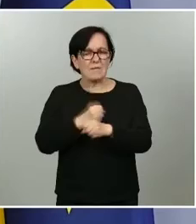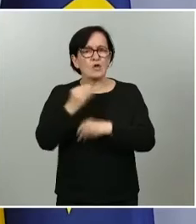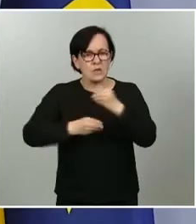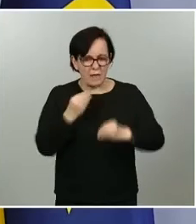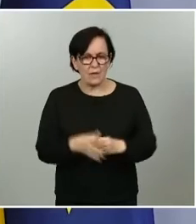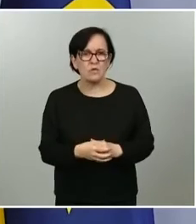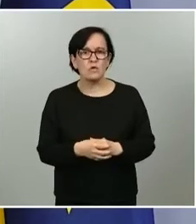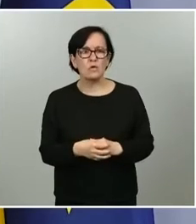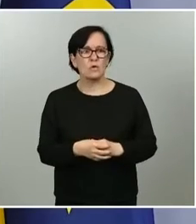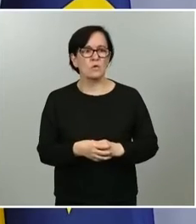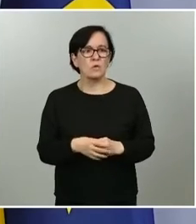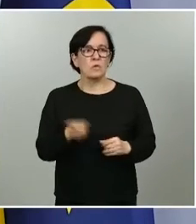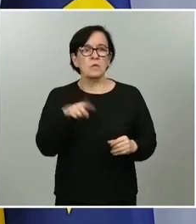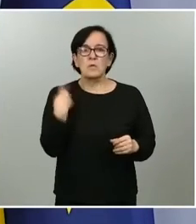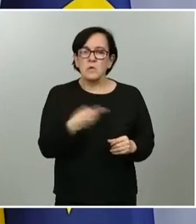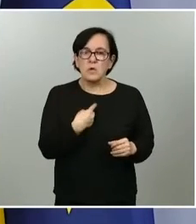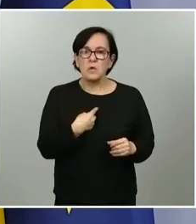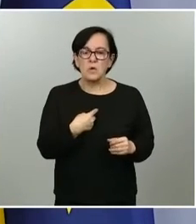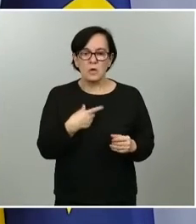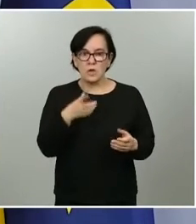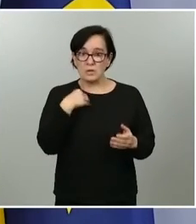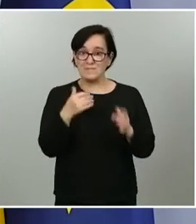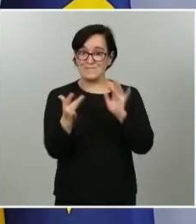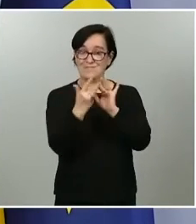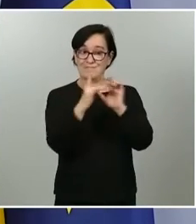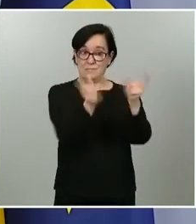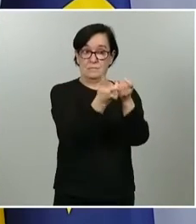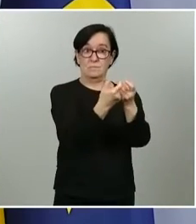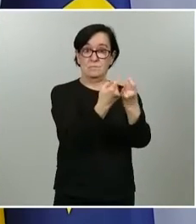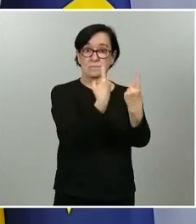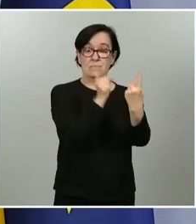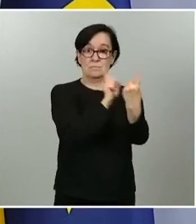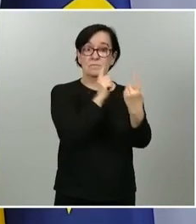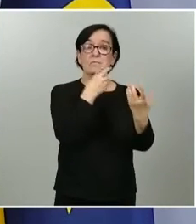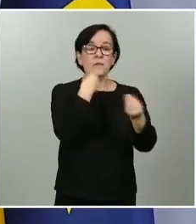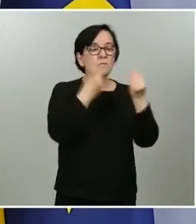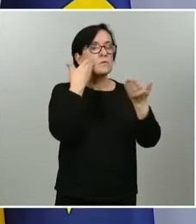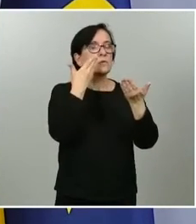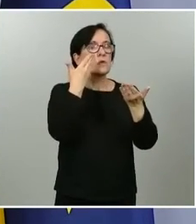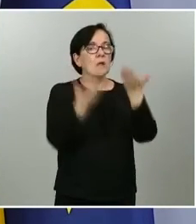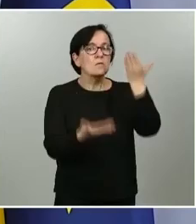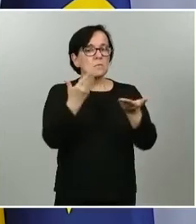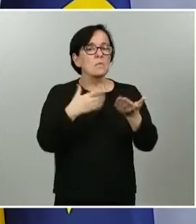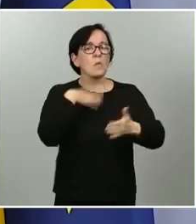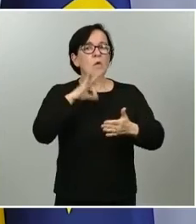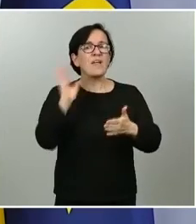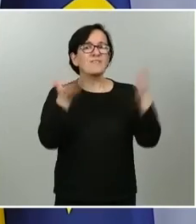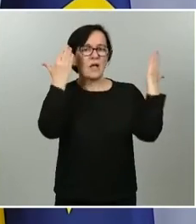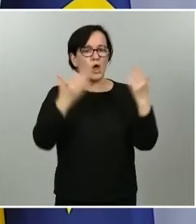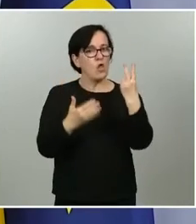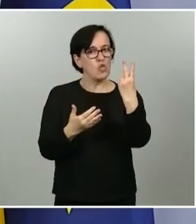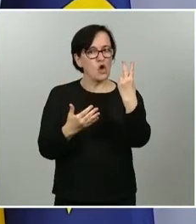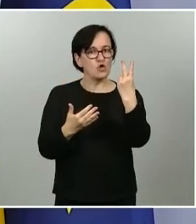y nosotros en la bilateral que tuvimos con Castilla-La Mancha evaluamos que podían progresar de fase dos provincias